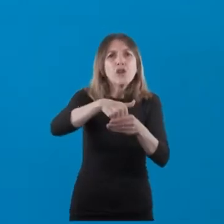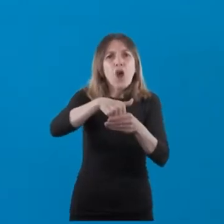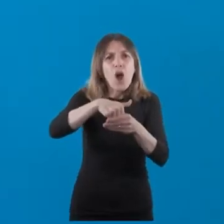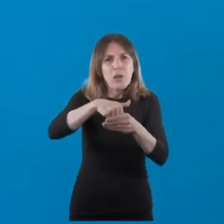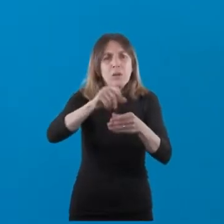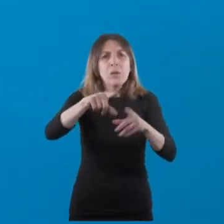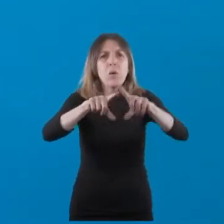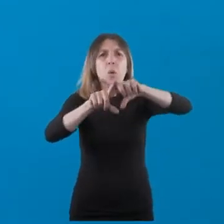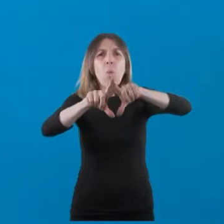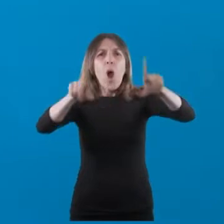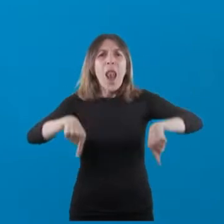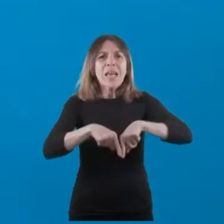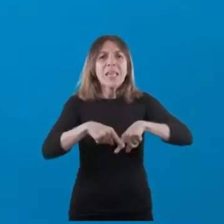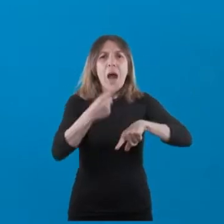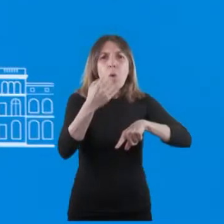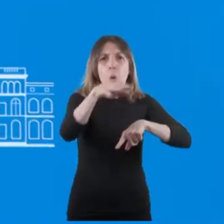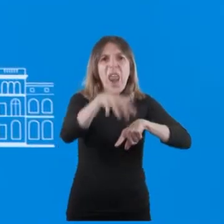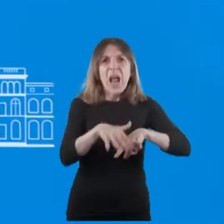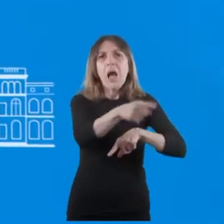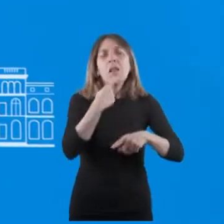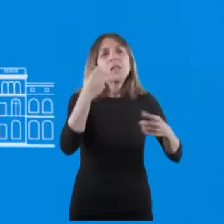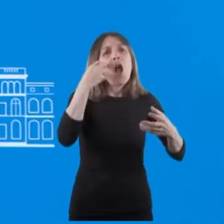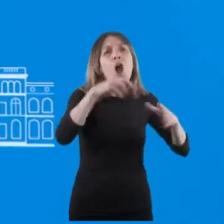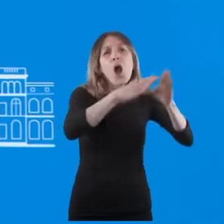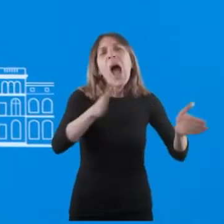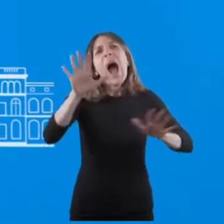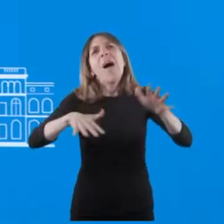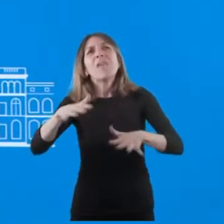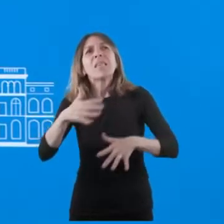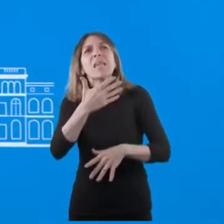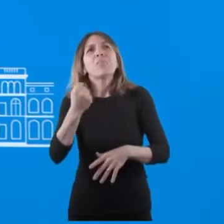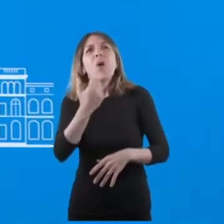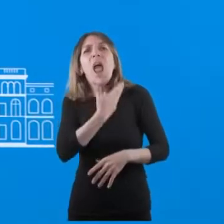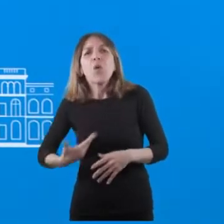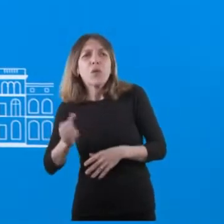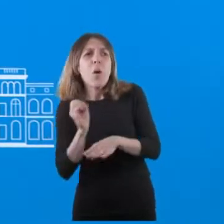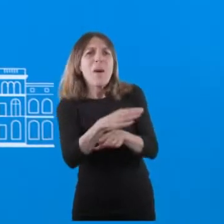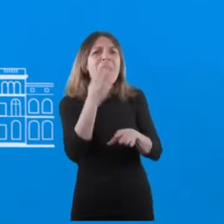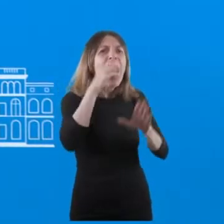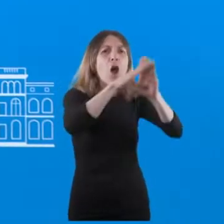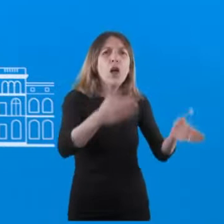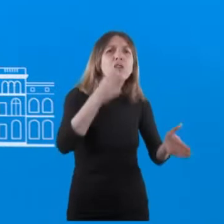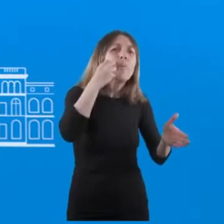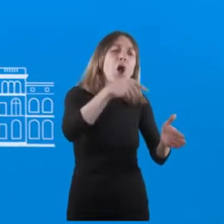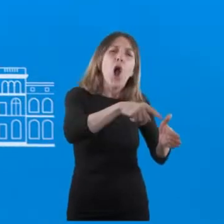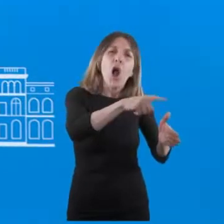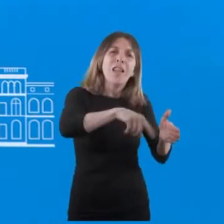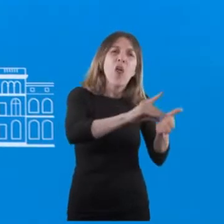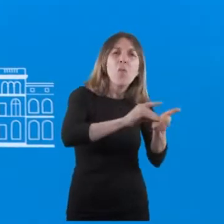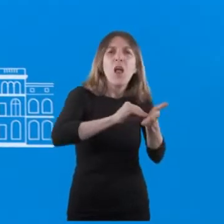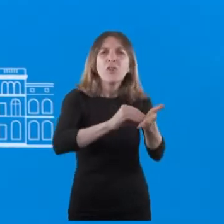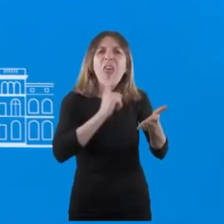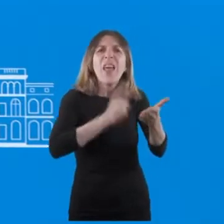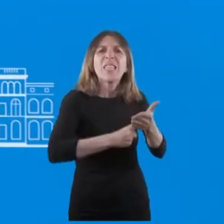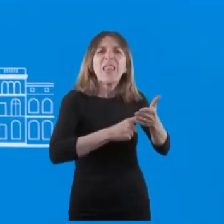en el Congreso, el Congreso elige, a veces el Ejecutivo manda los temas que quiere, pero el Congreso elige cuáles son los temas a los cuales les da